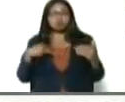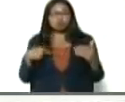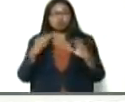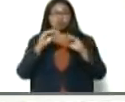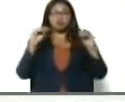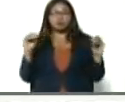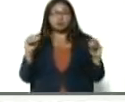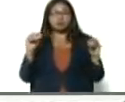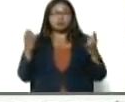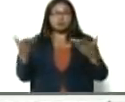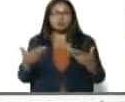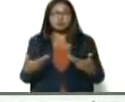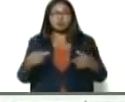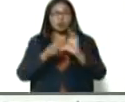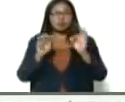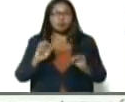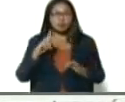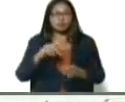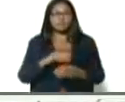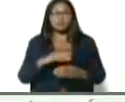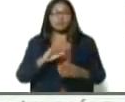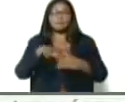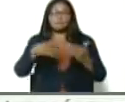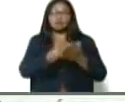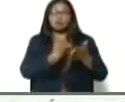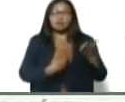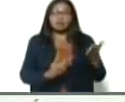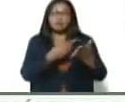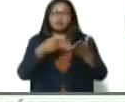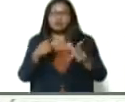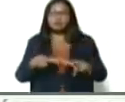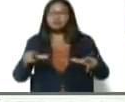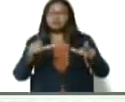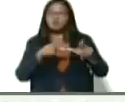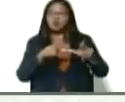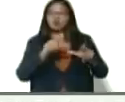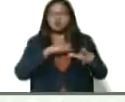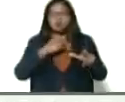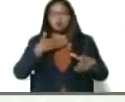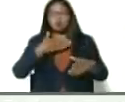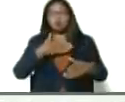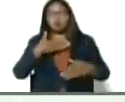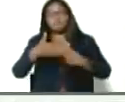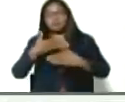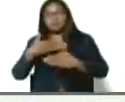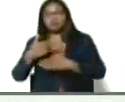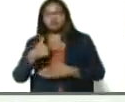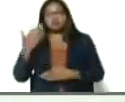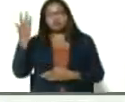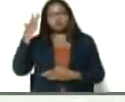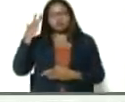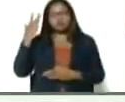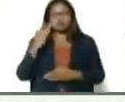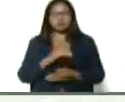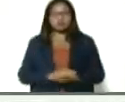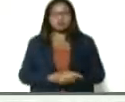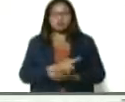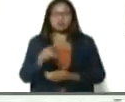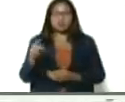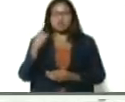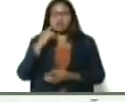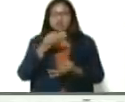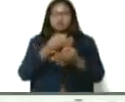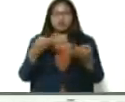convocado y hemos recibido la propuesta de diversos sectores. Hoy quiero compartir, sé que a usted le va a parecer